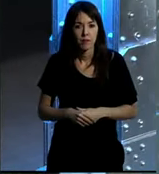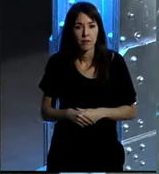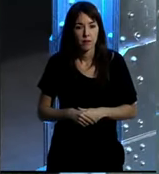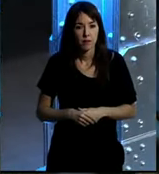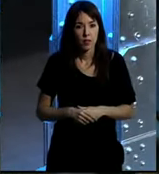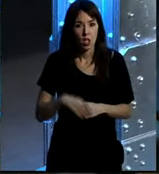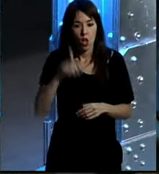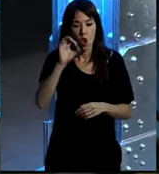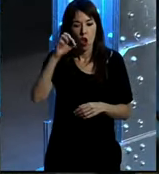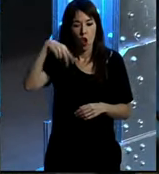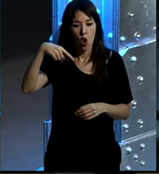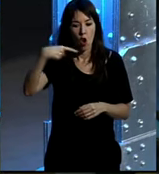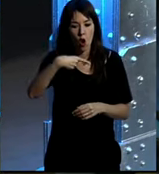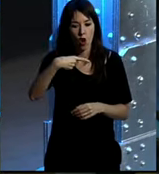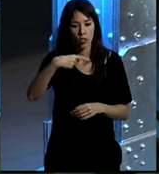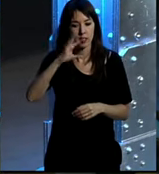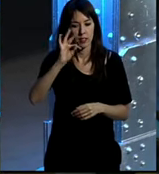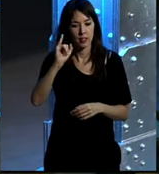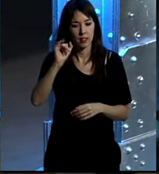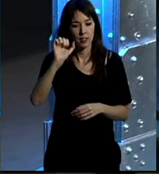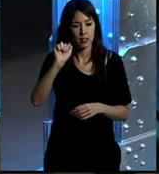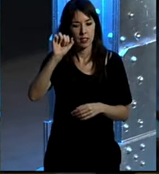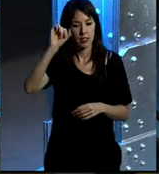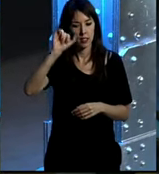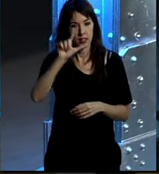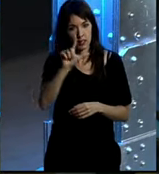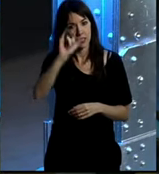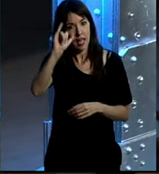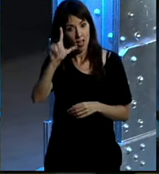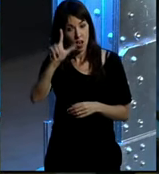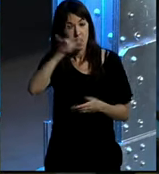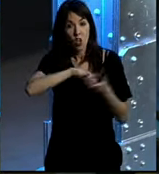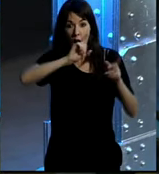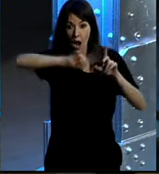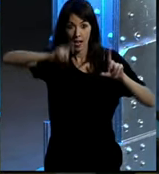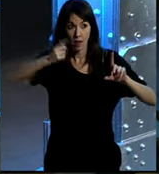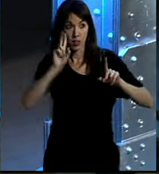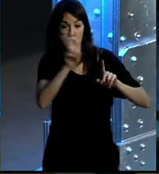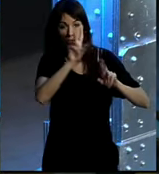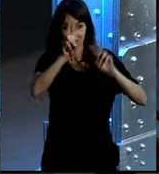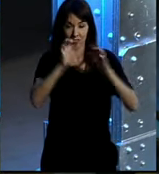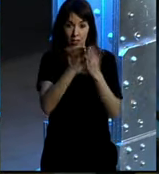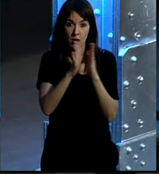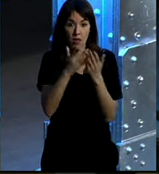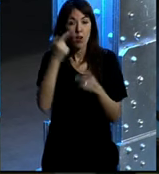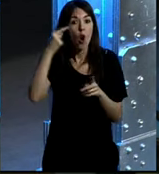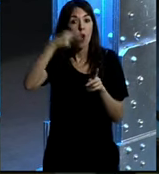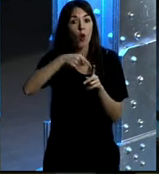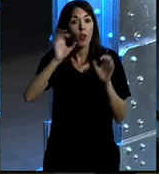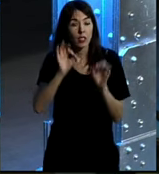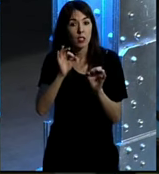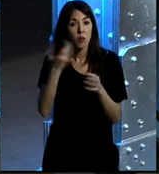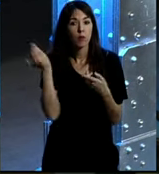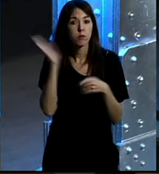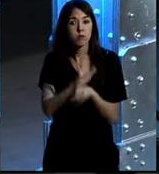Y de Long Tail, bueno, este es un libro que lo que hace es, el gráfico que tenéis ahí arriba se refiere a este libro, lo que trata de